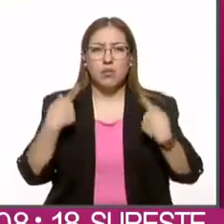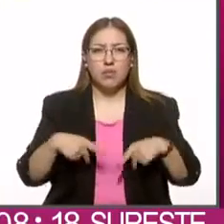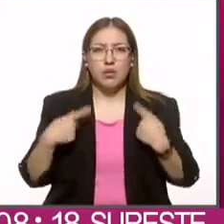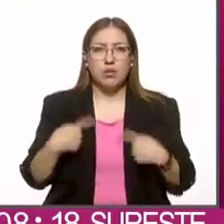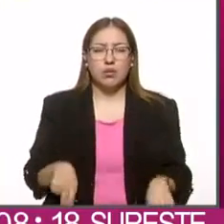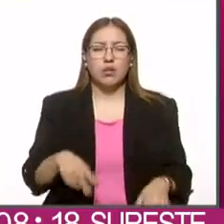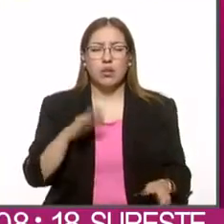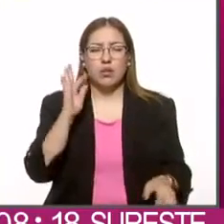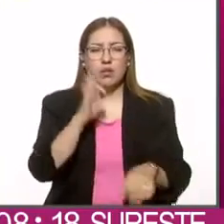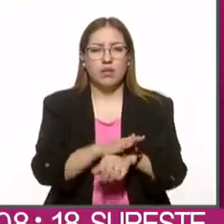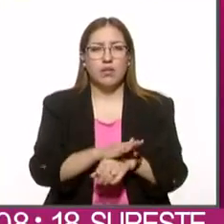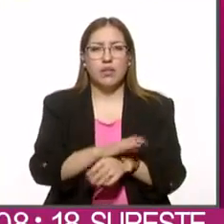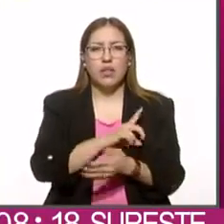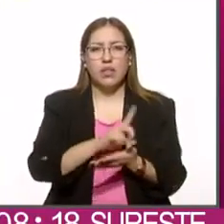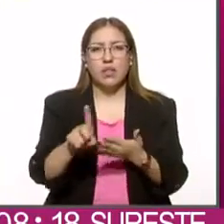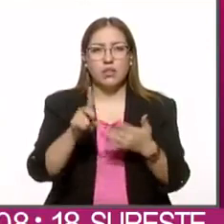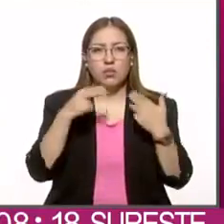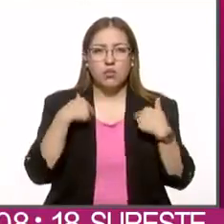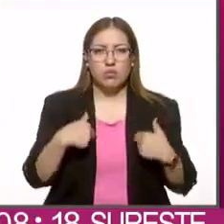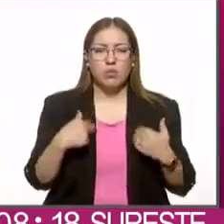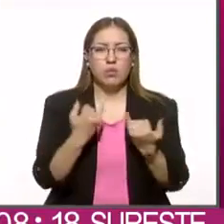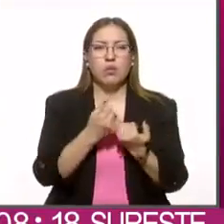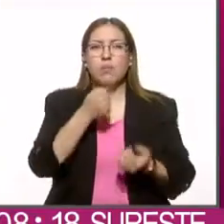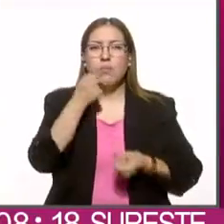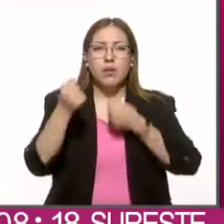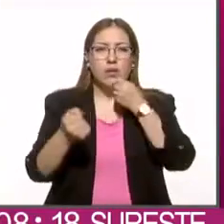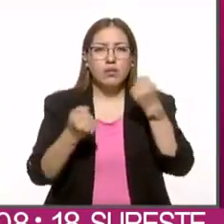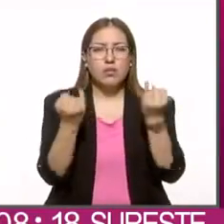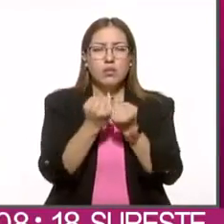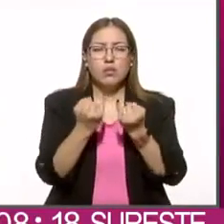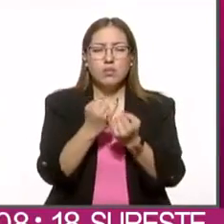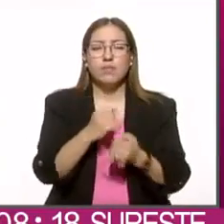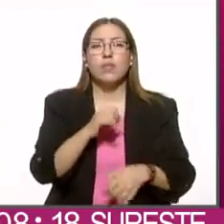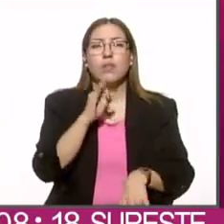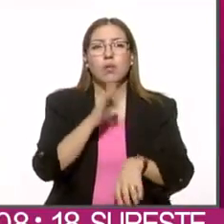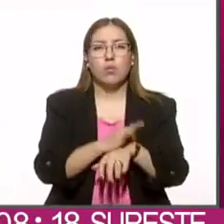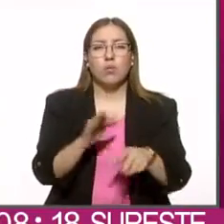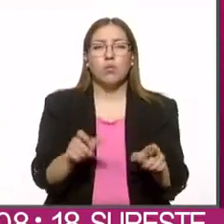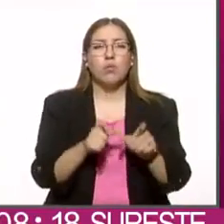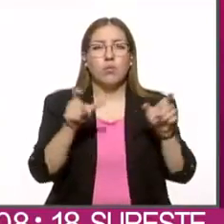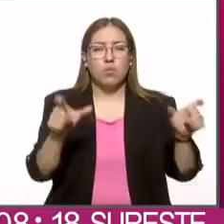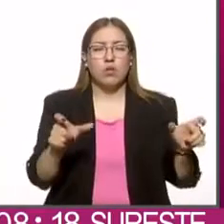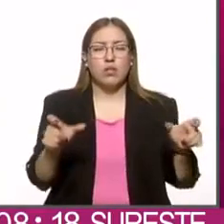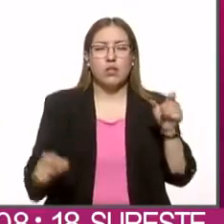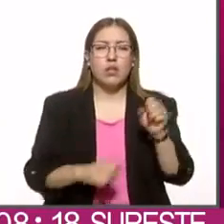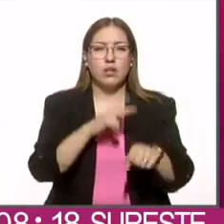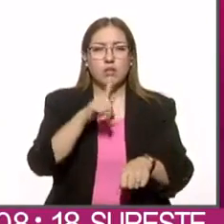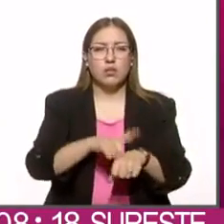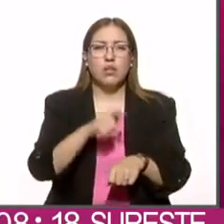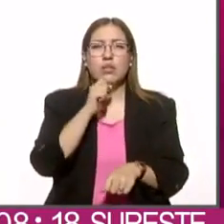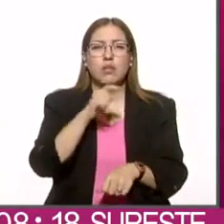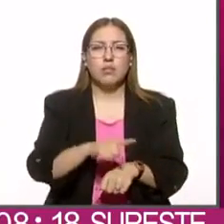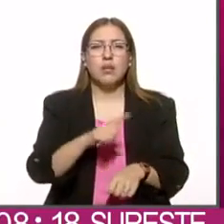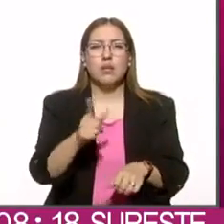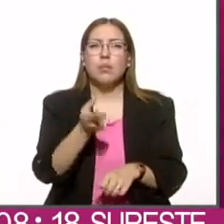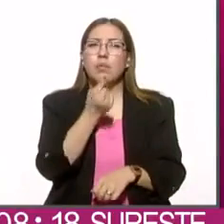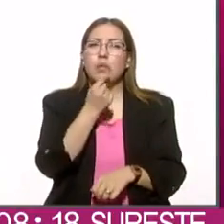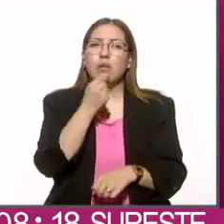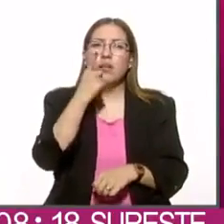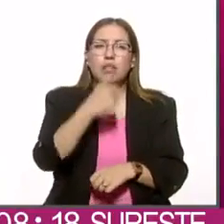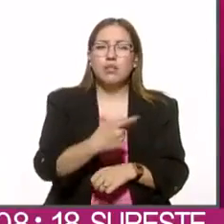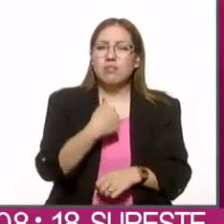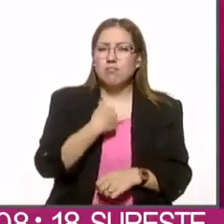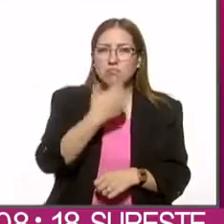personas defensoras de derechos humanos y periodistas del Gobierno de México, la Guardia Nacional y la Policía Municipal. Refirió